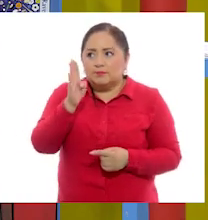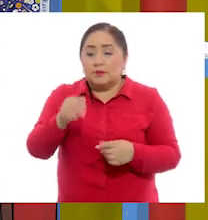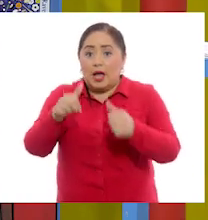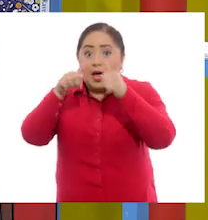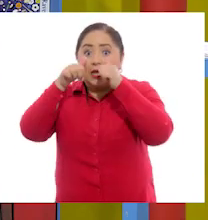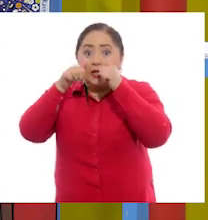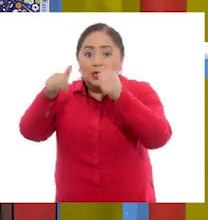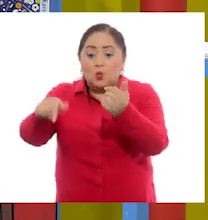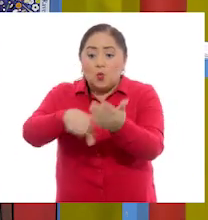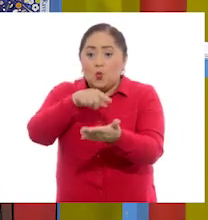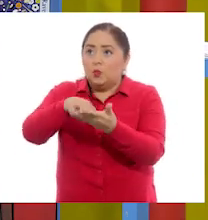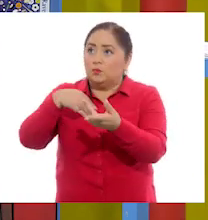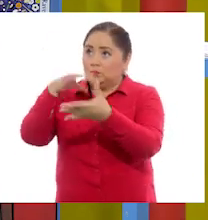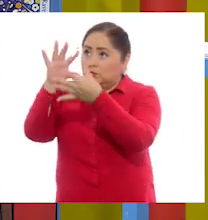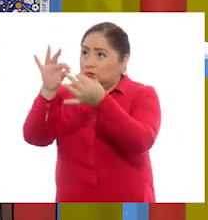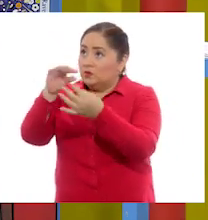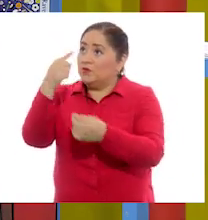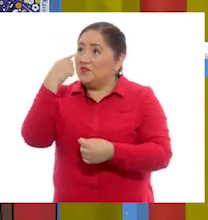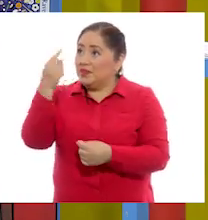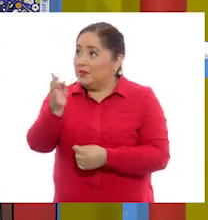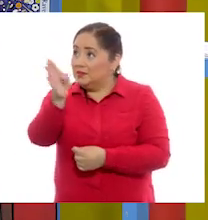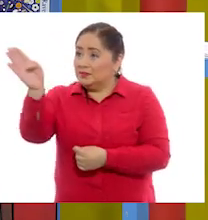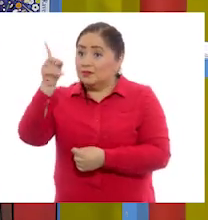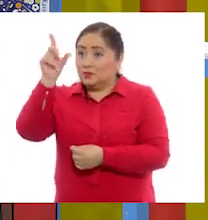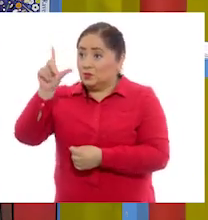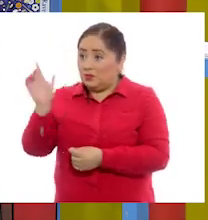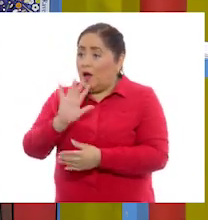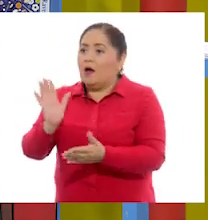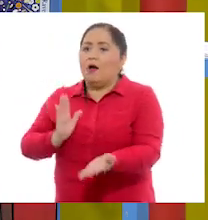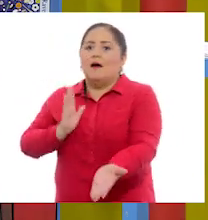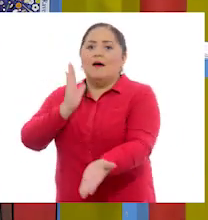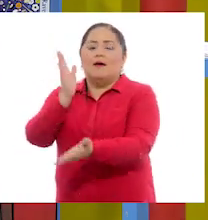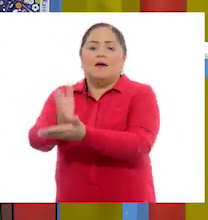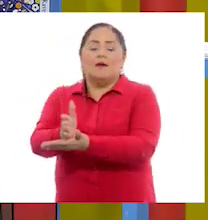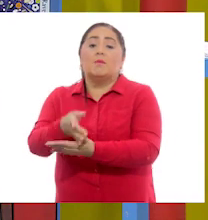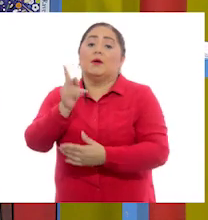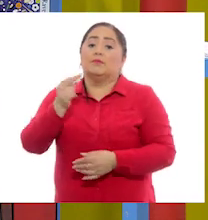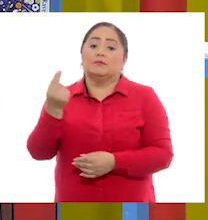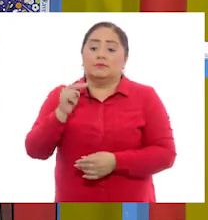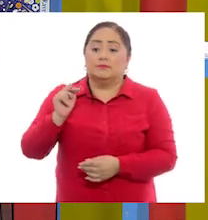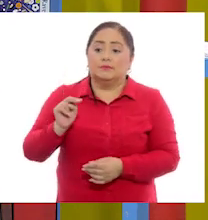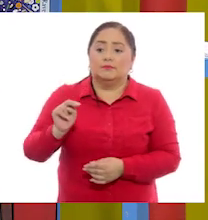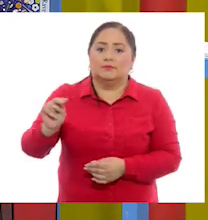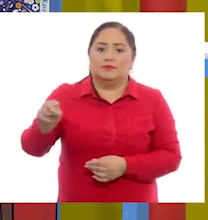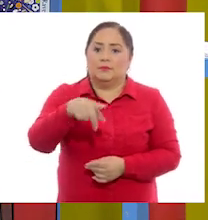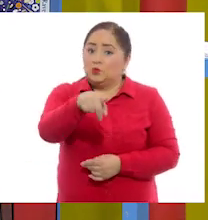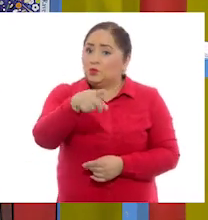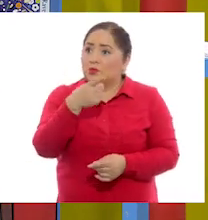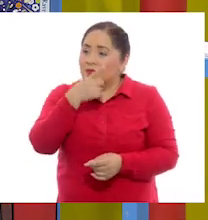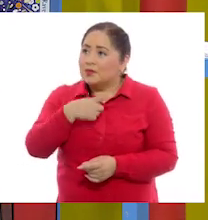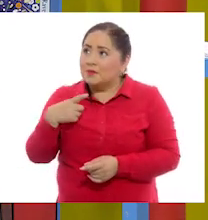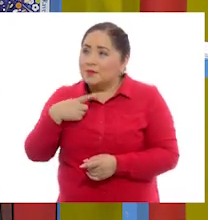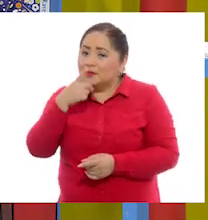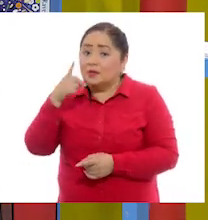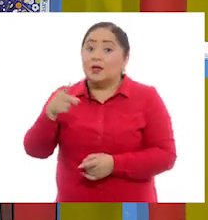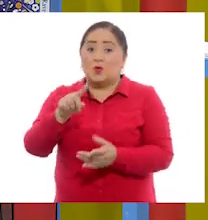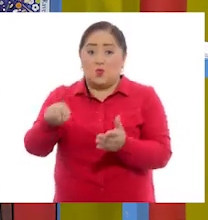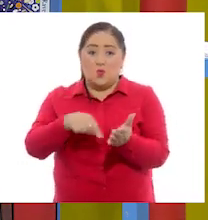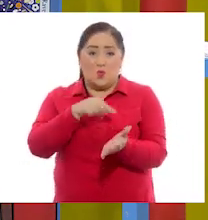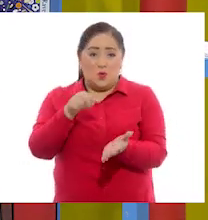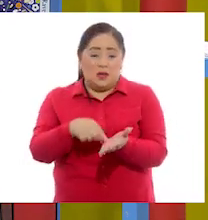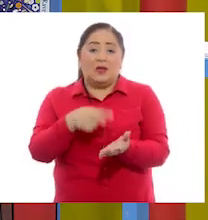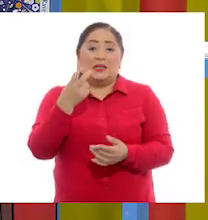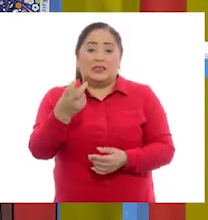atención a los lugares de referencia porque cuando lleguen van a tener que caminar hacia donde tú les indiques. Los lugares de